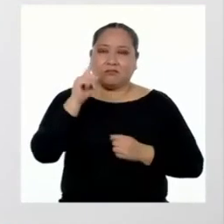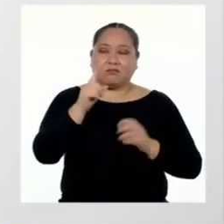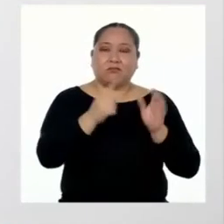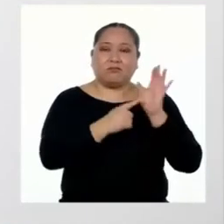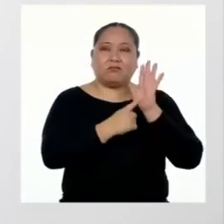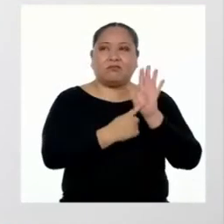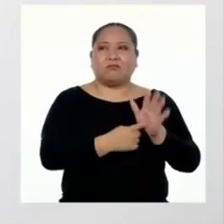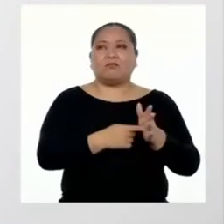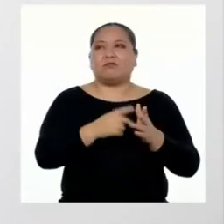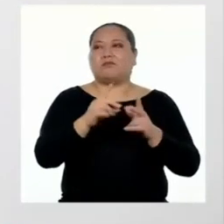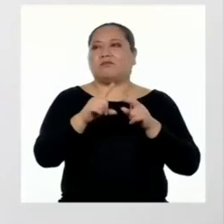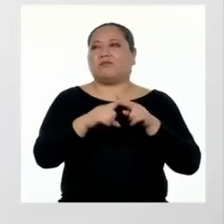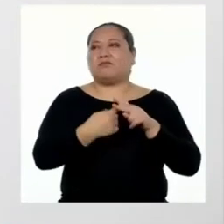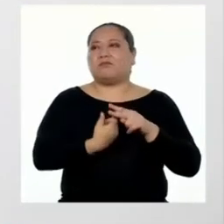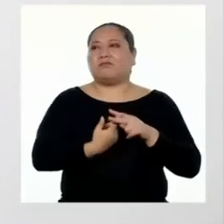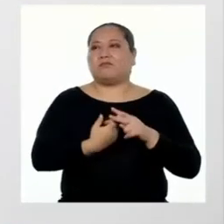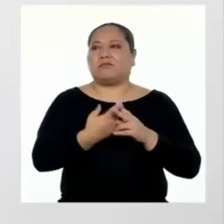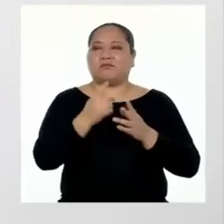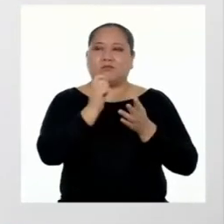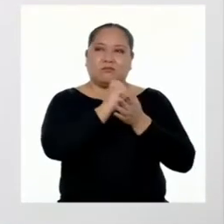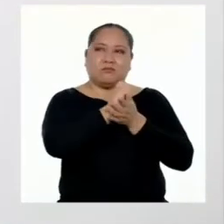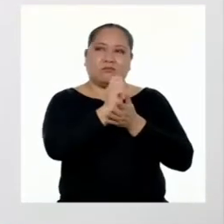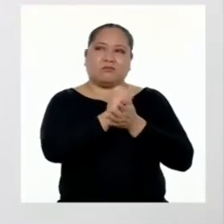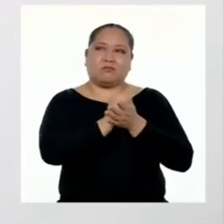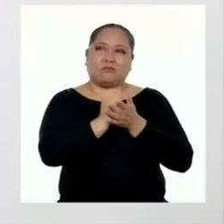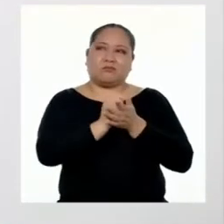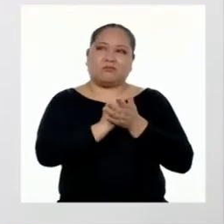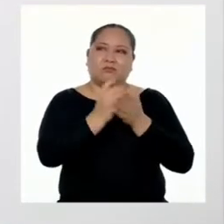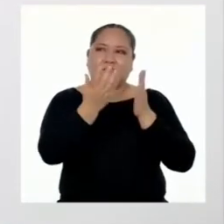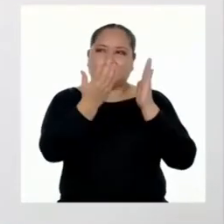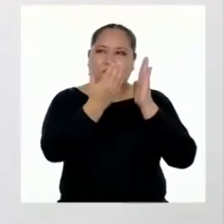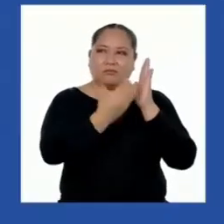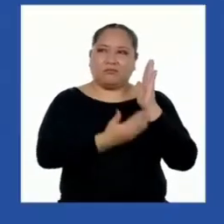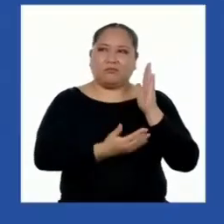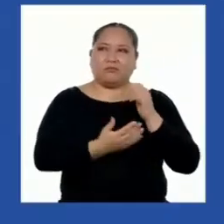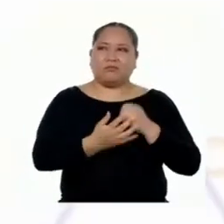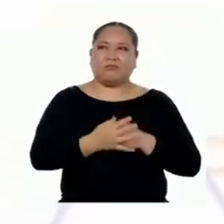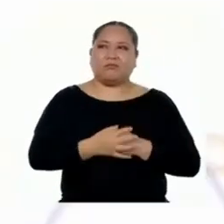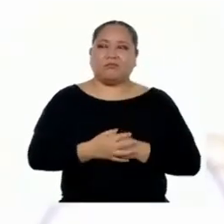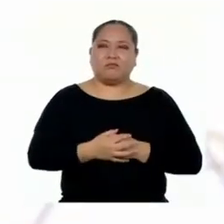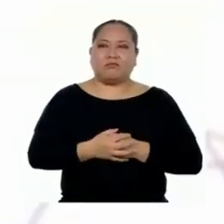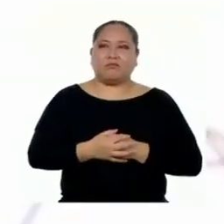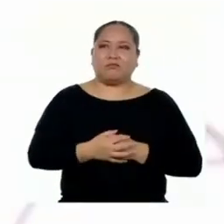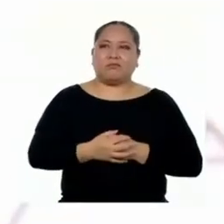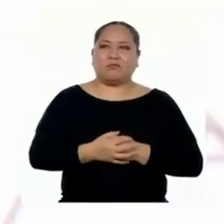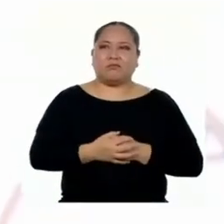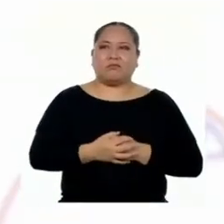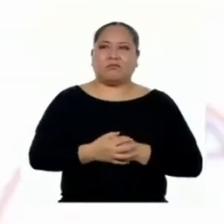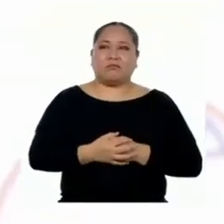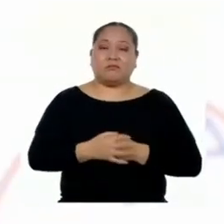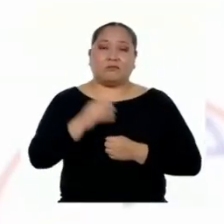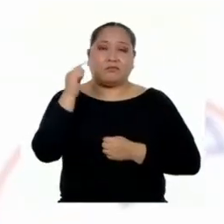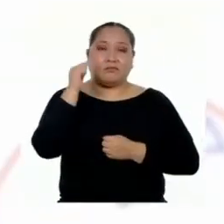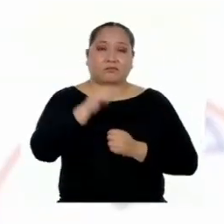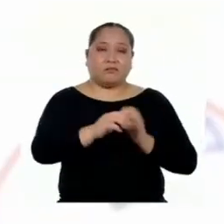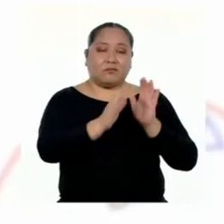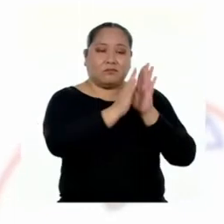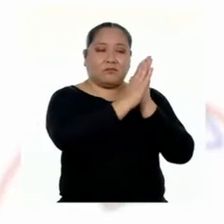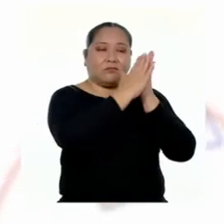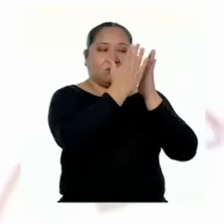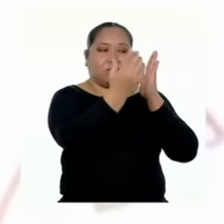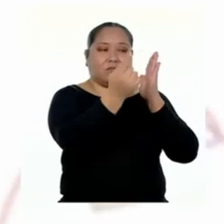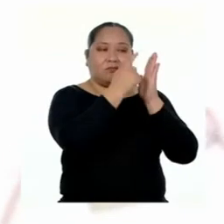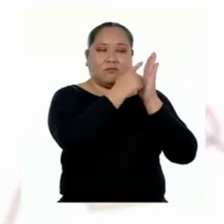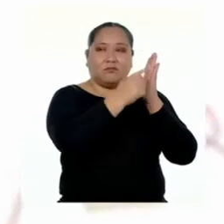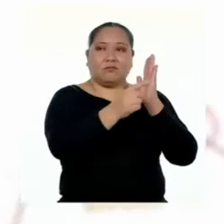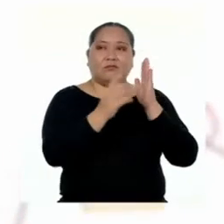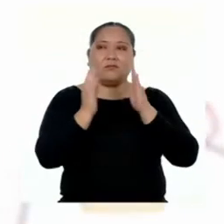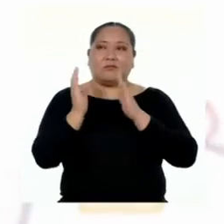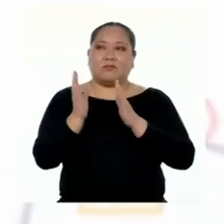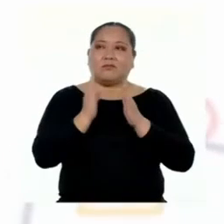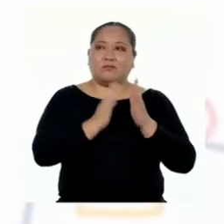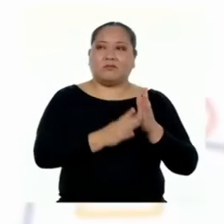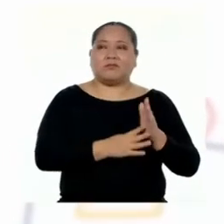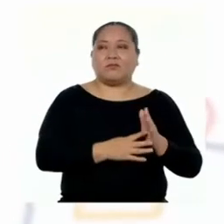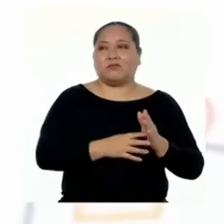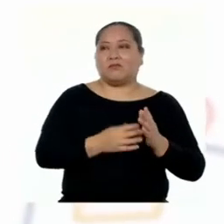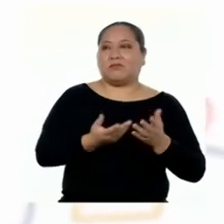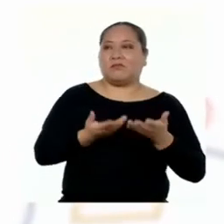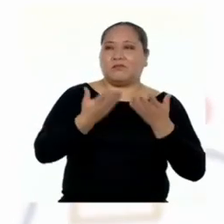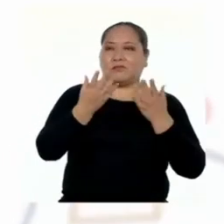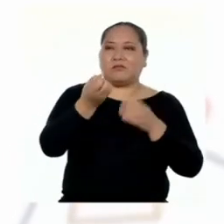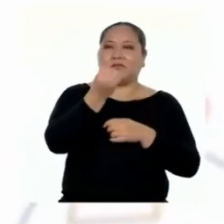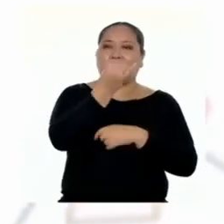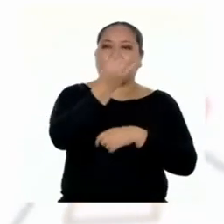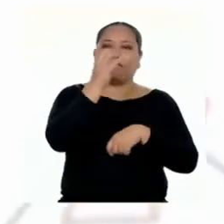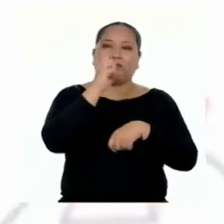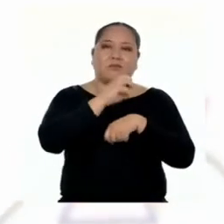presentación podría empezar con un texto que diga lo siguiente. Esta cartilla se ha elaborado para brindar